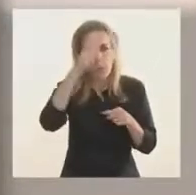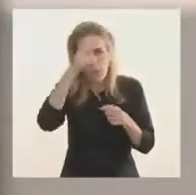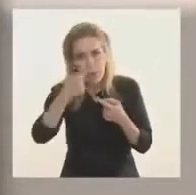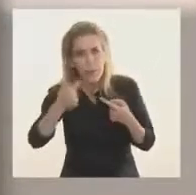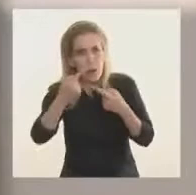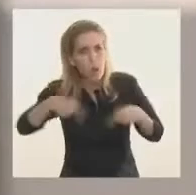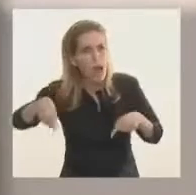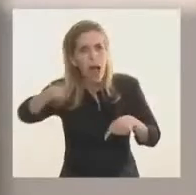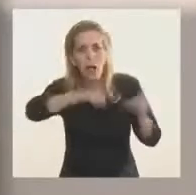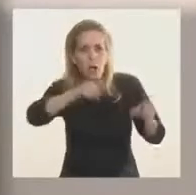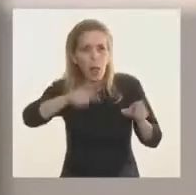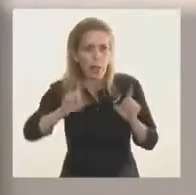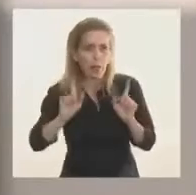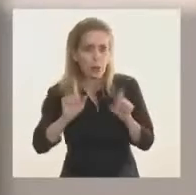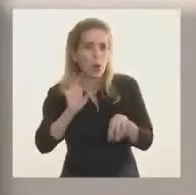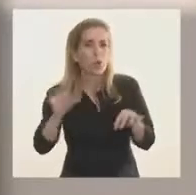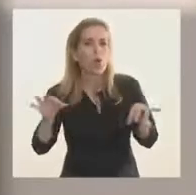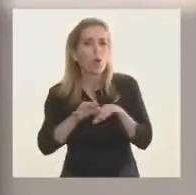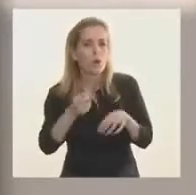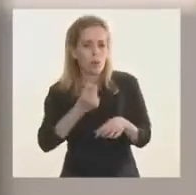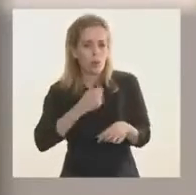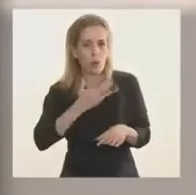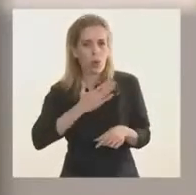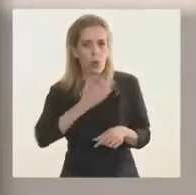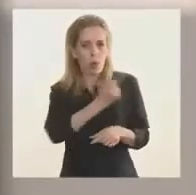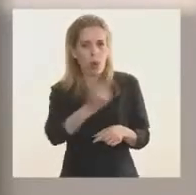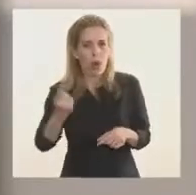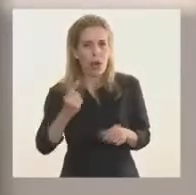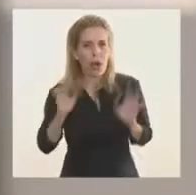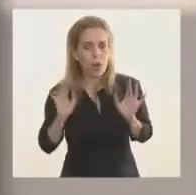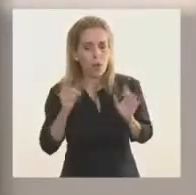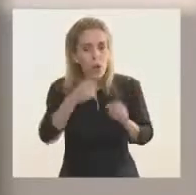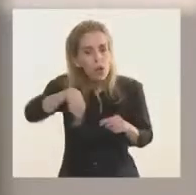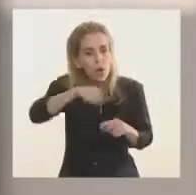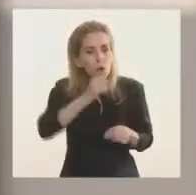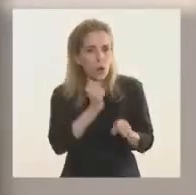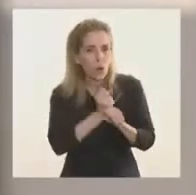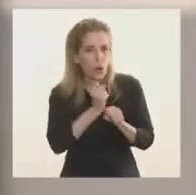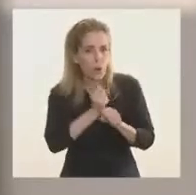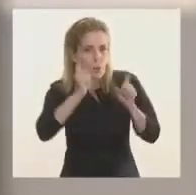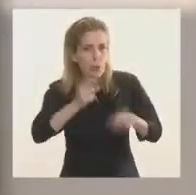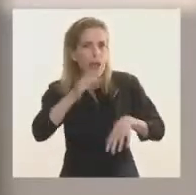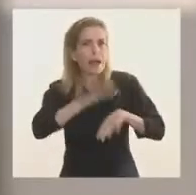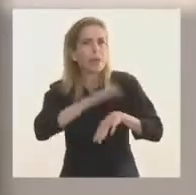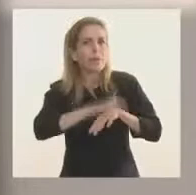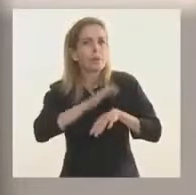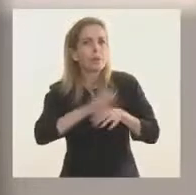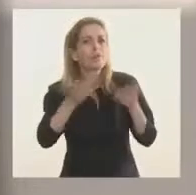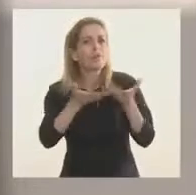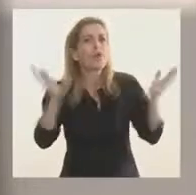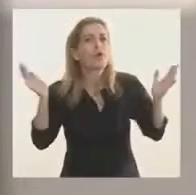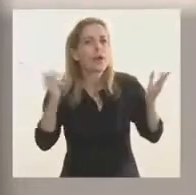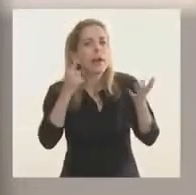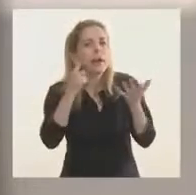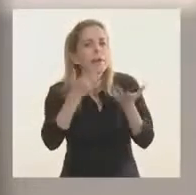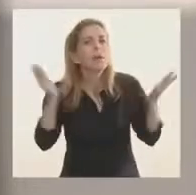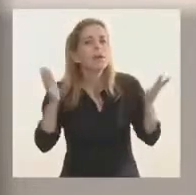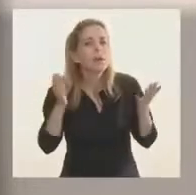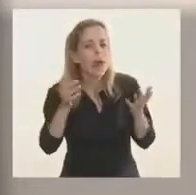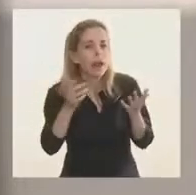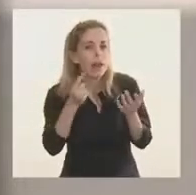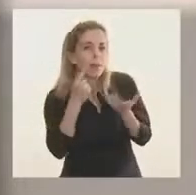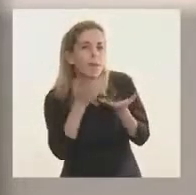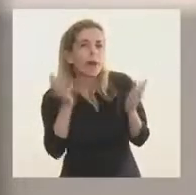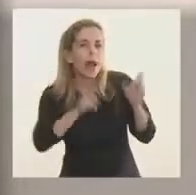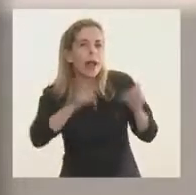compromiso con nosotros mismos y en particular, quienes tenemos responsabilidades públicas, de transmitirle a cada